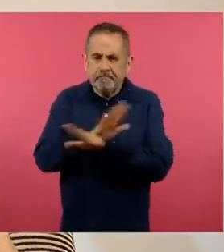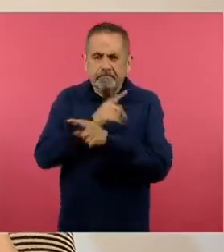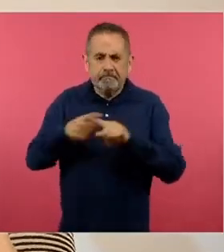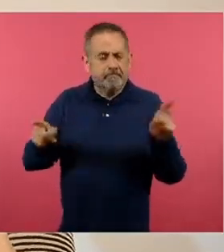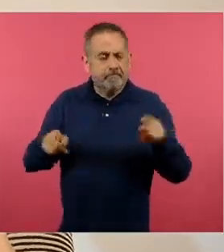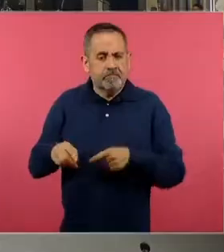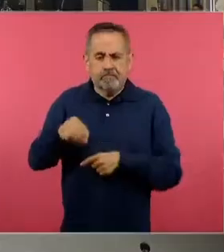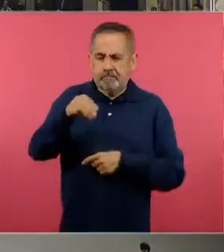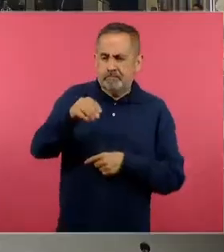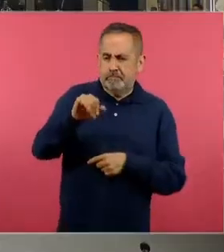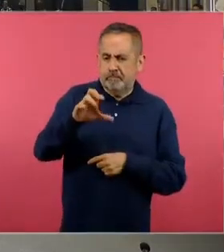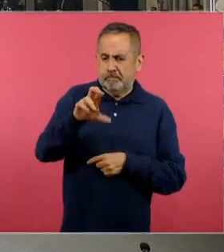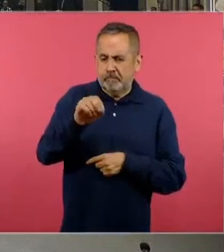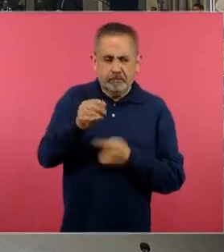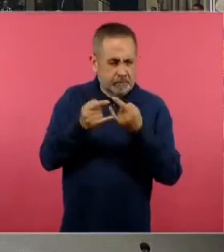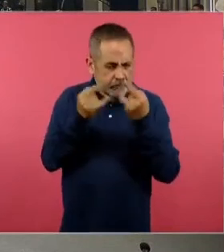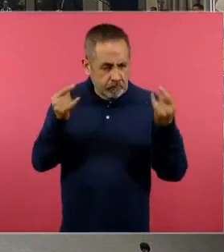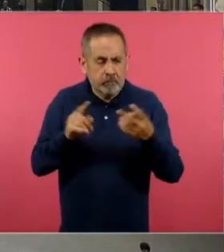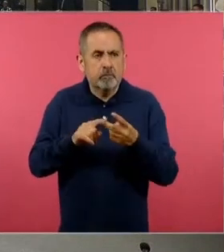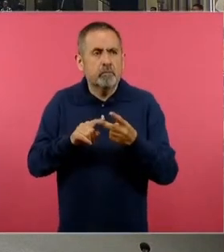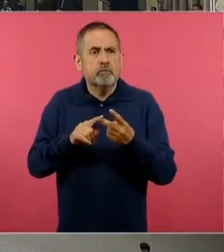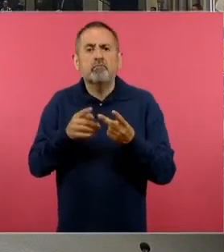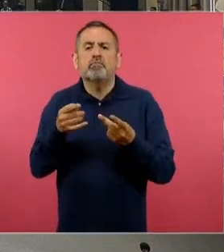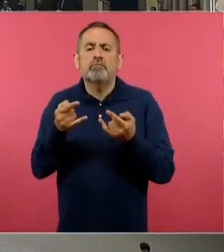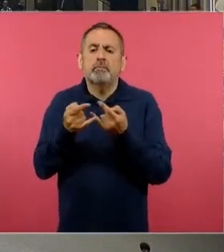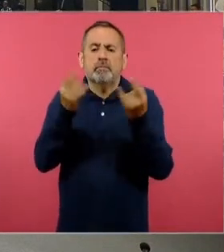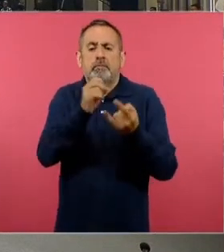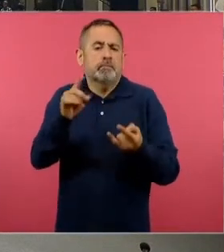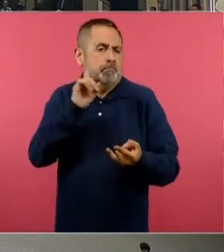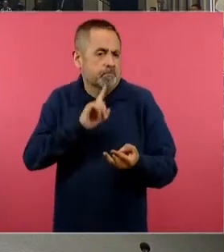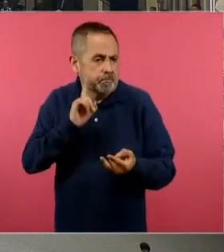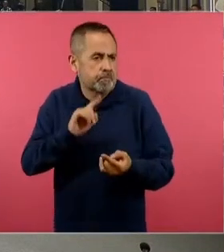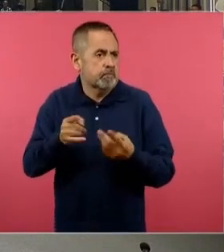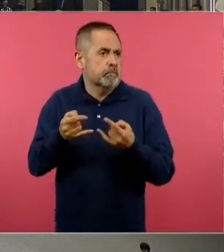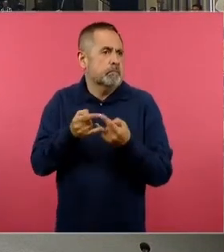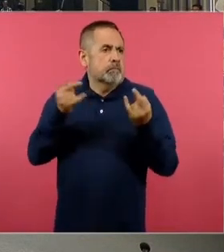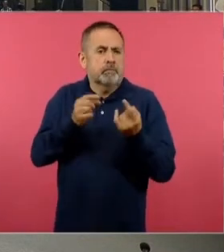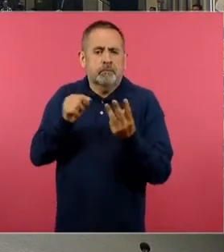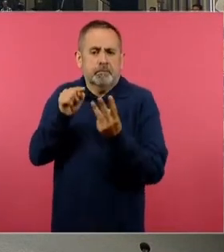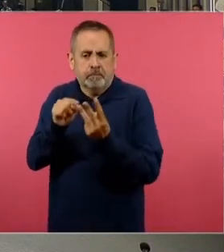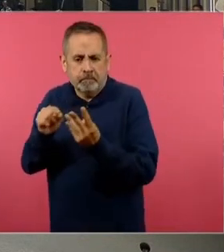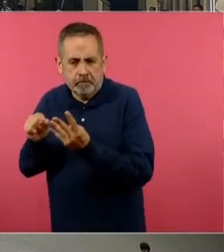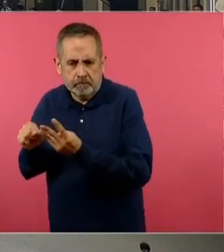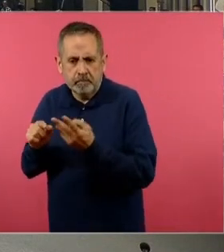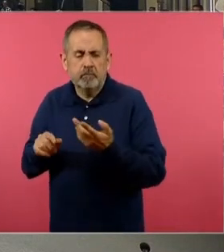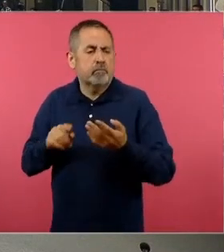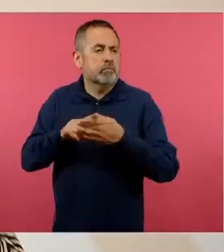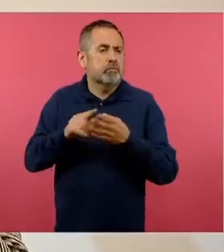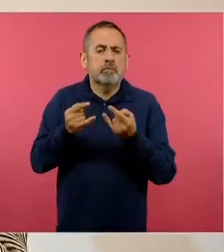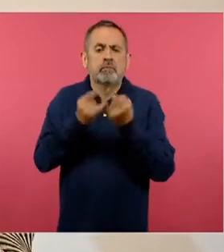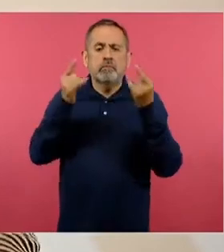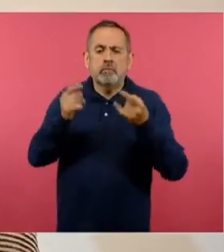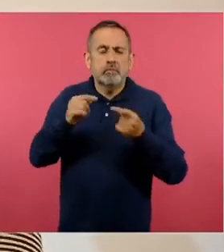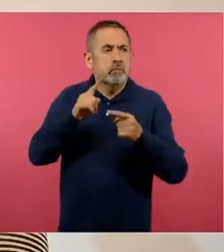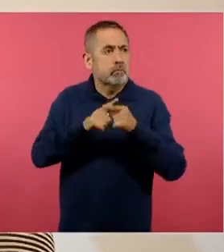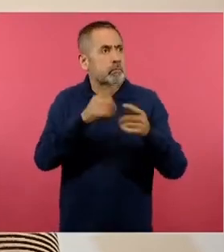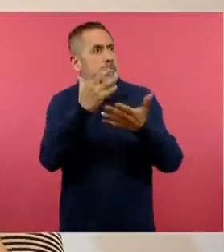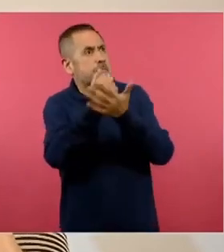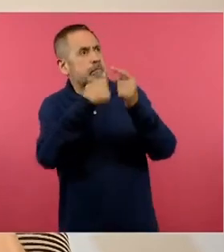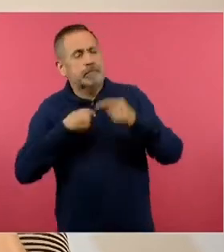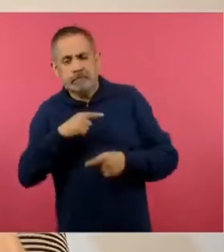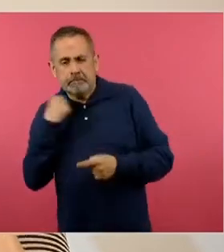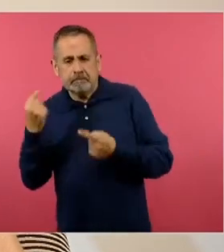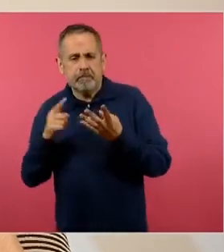microhistoria como la historia de las mujeres el mismo libro de Orman sobre la visión de los vencidos o la visión de López